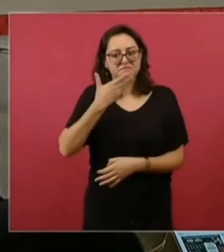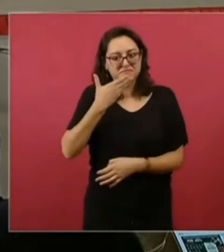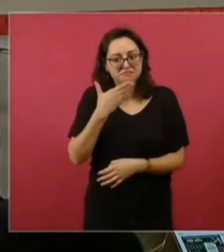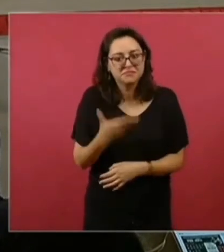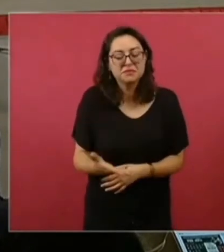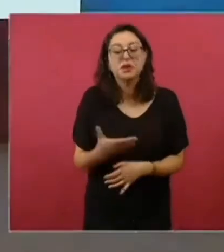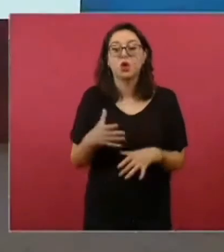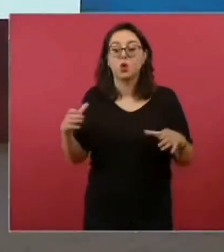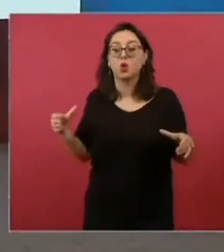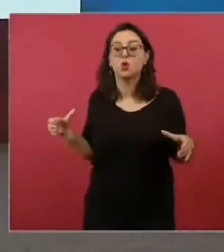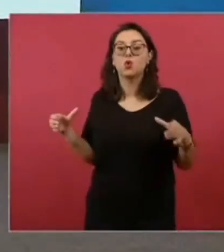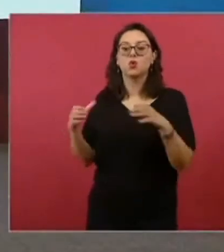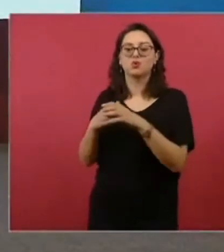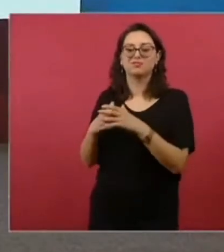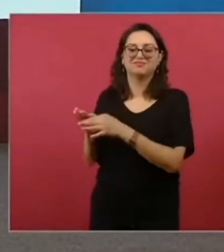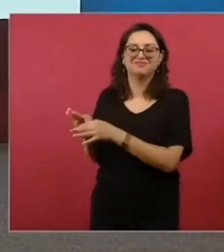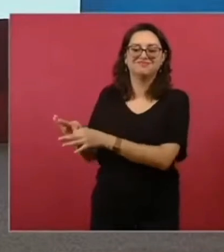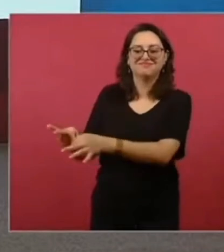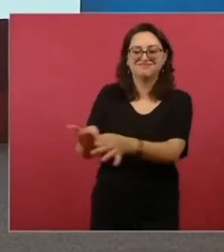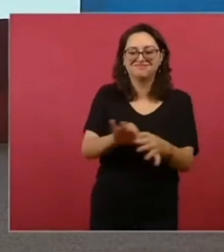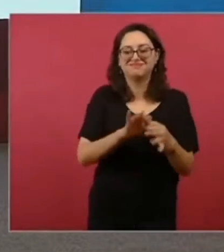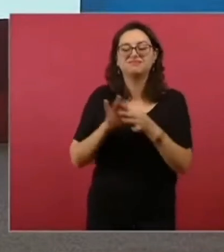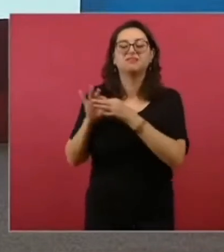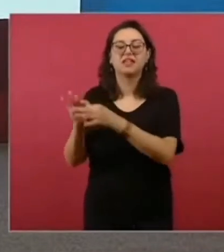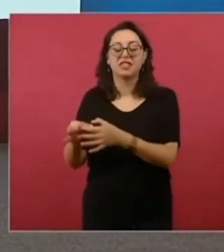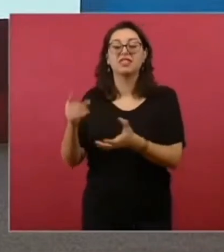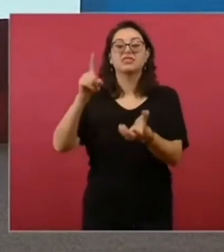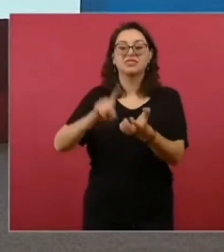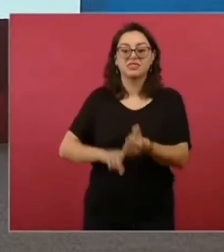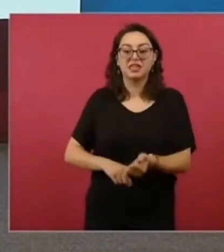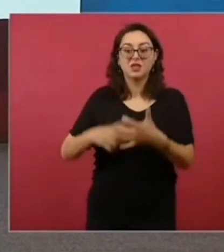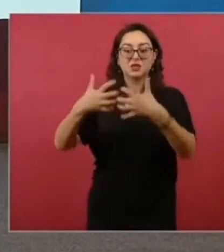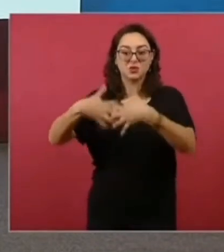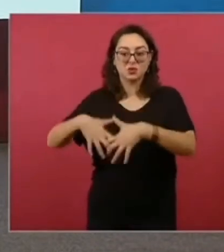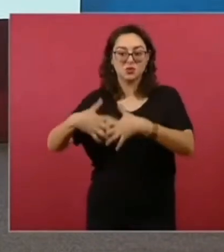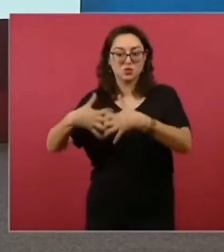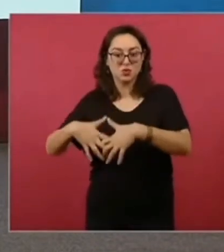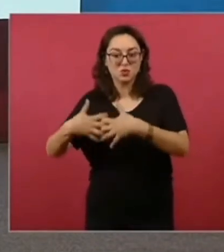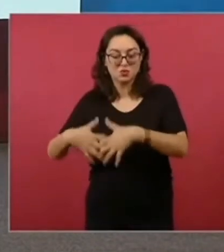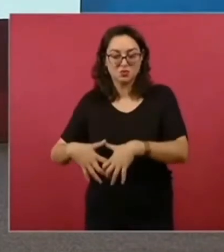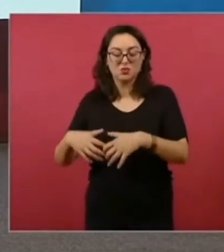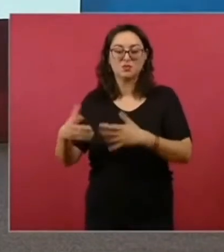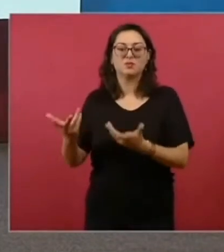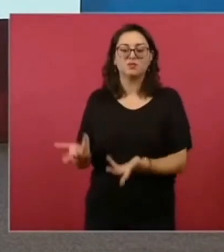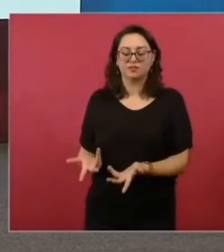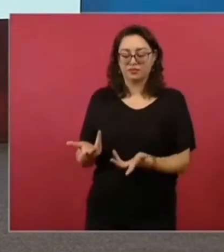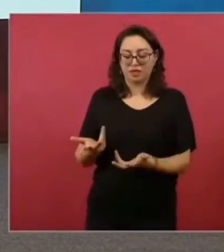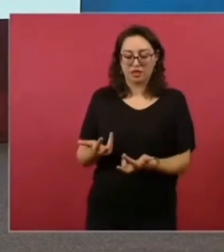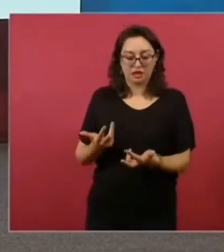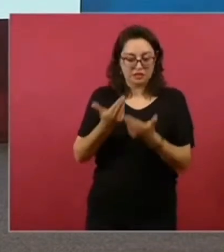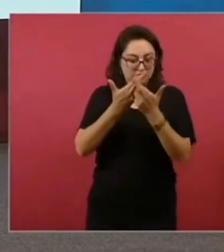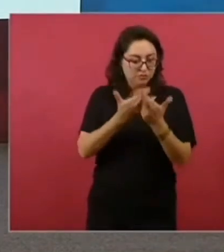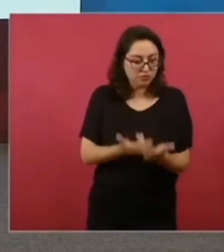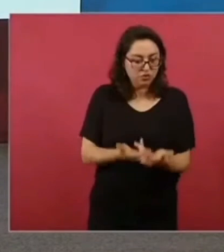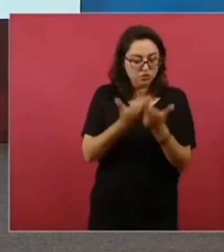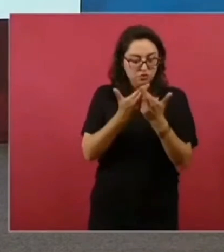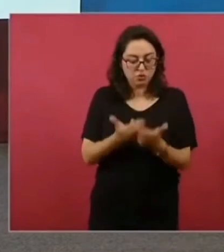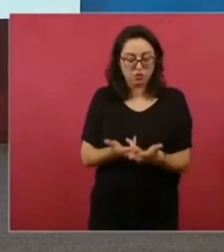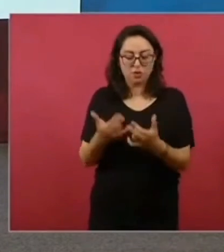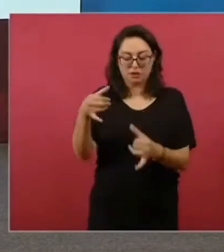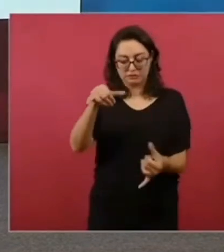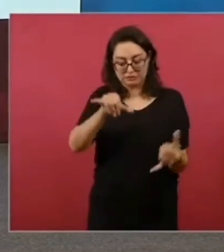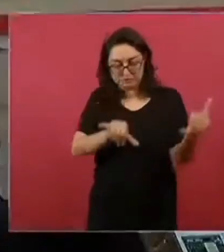comunitaria, biofábricas y viveros, que ahora ya son empresas comunitarias, porque el excedente que tienen de la biofábrica en cuanto a